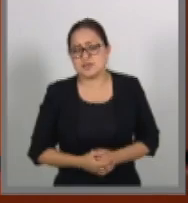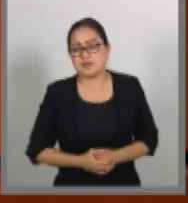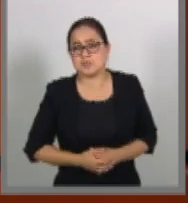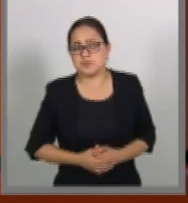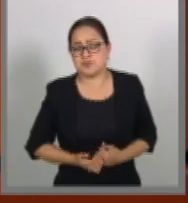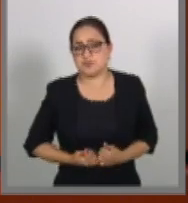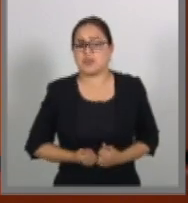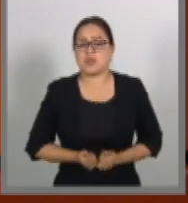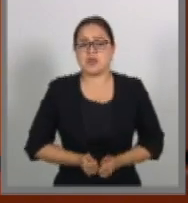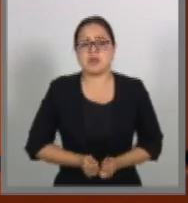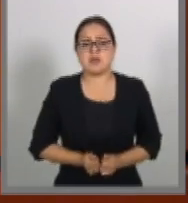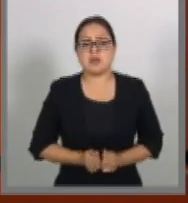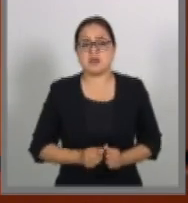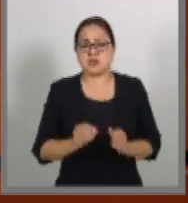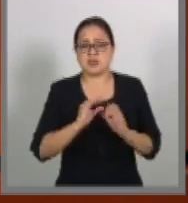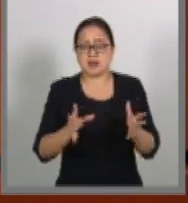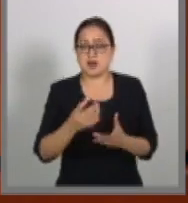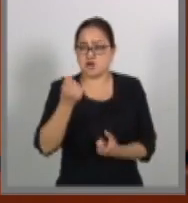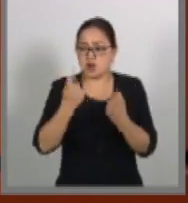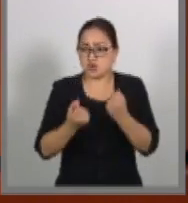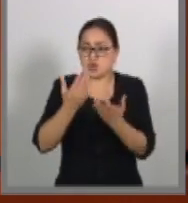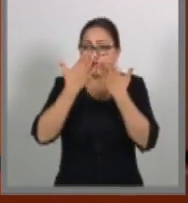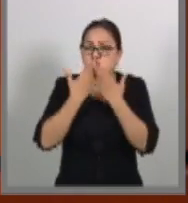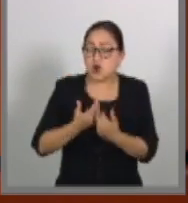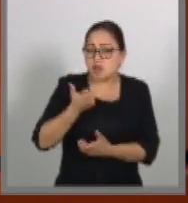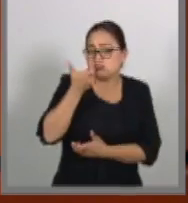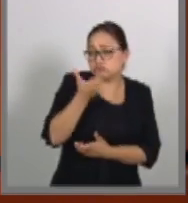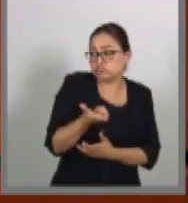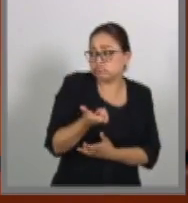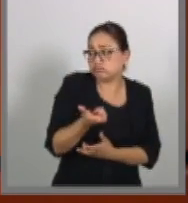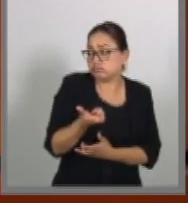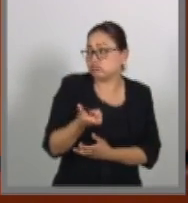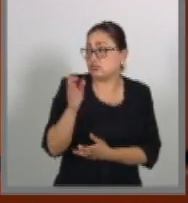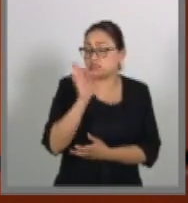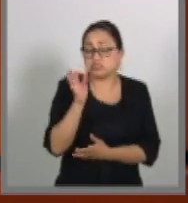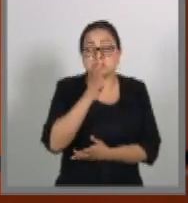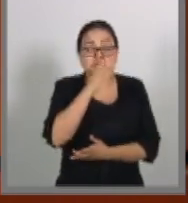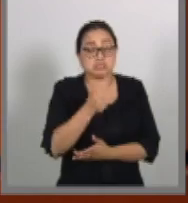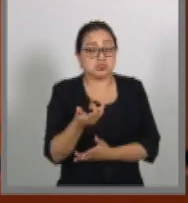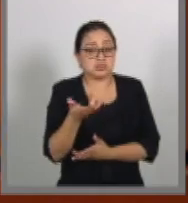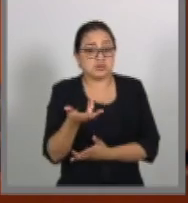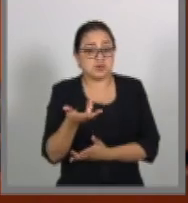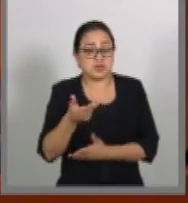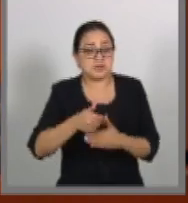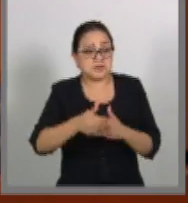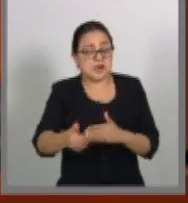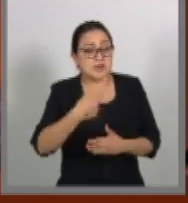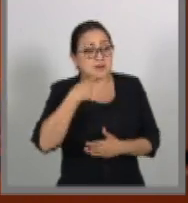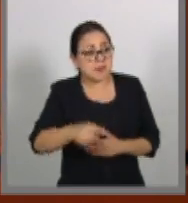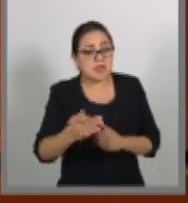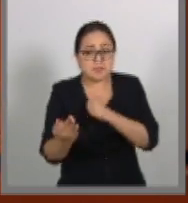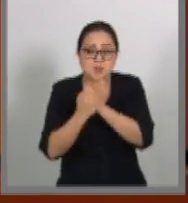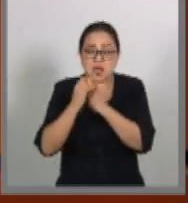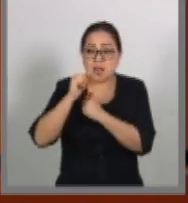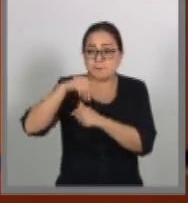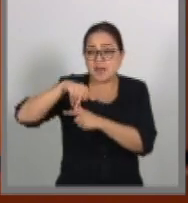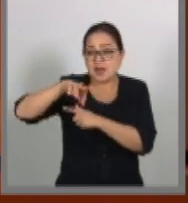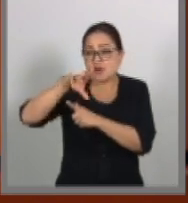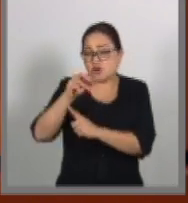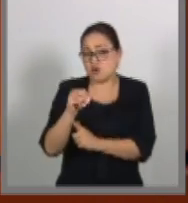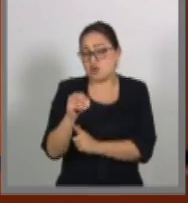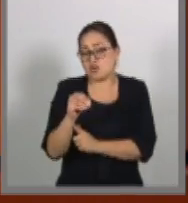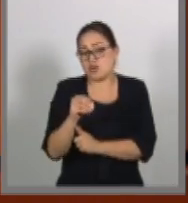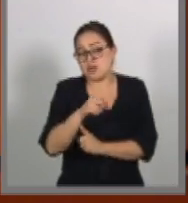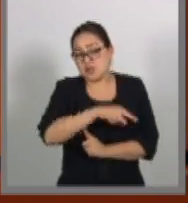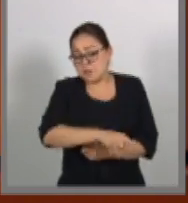a los que no tengan los recursos para enfrentar una larga demanda de amparo, pues esos